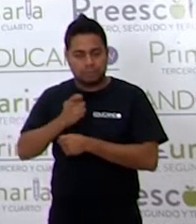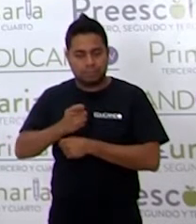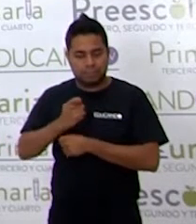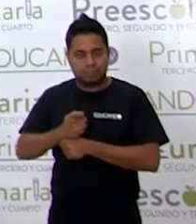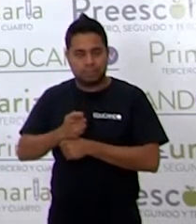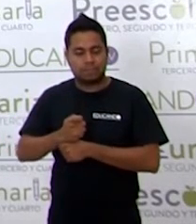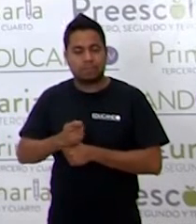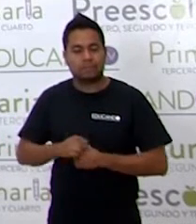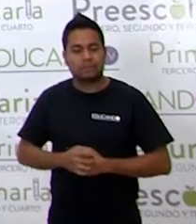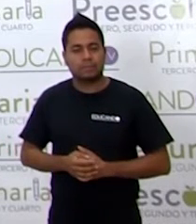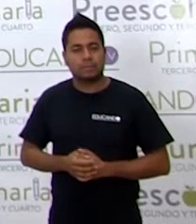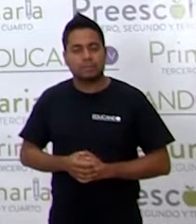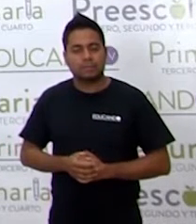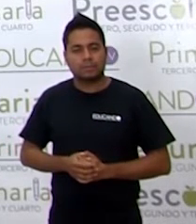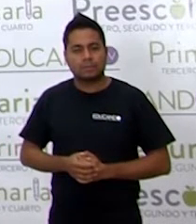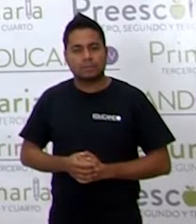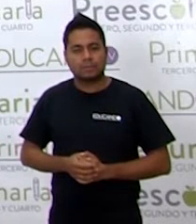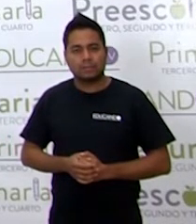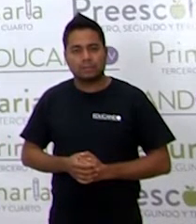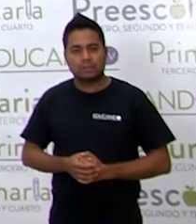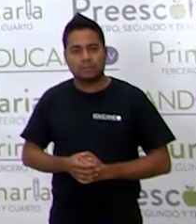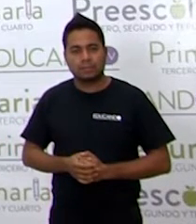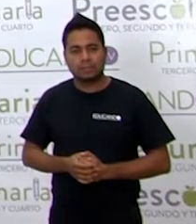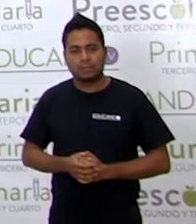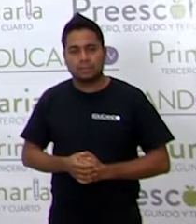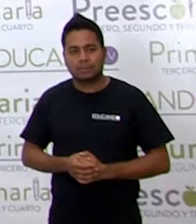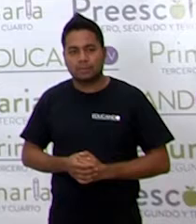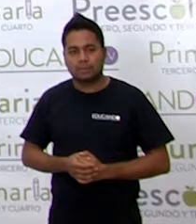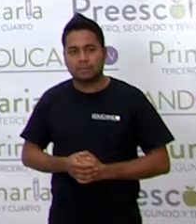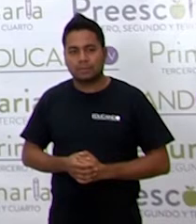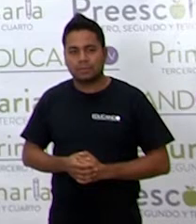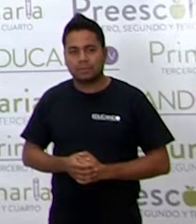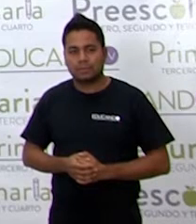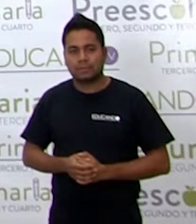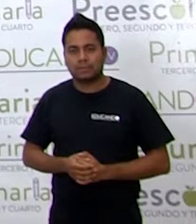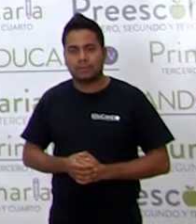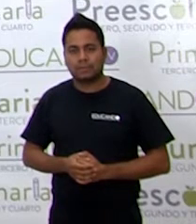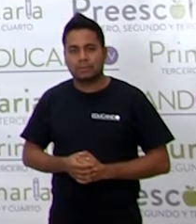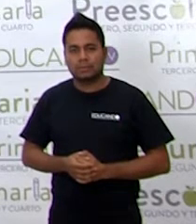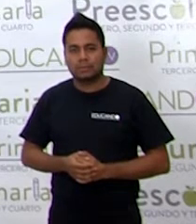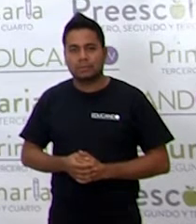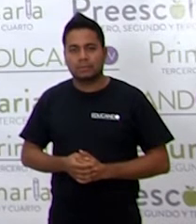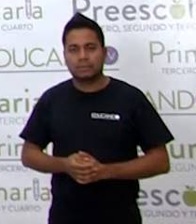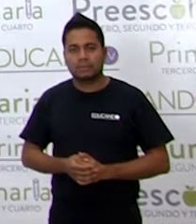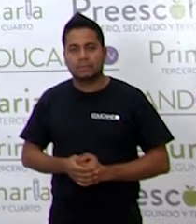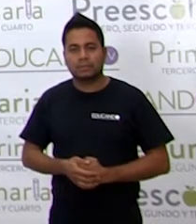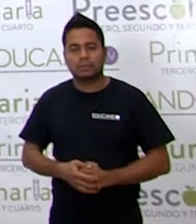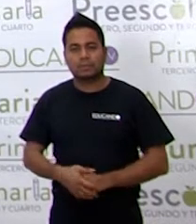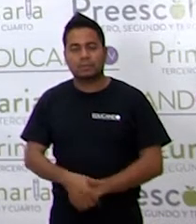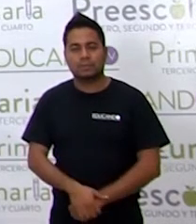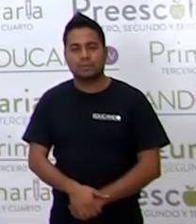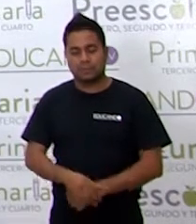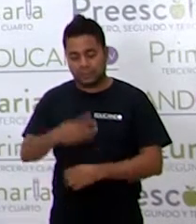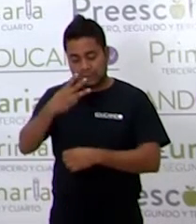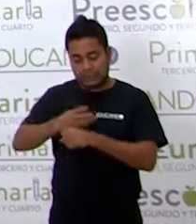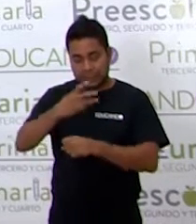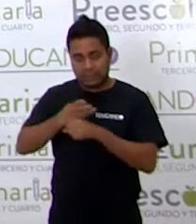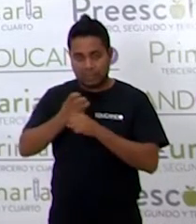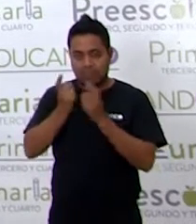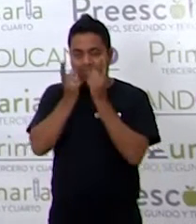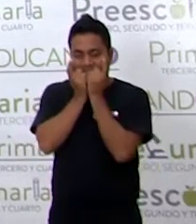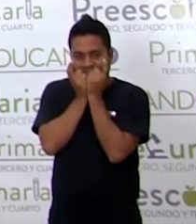jabalés,